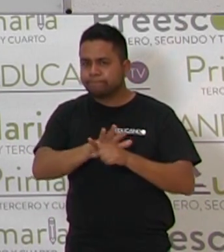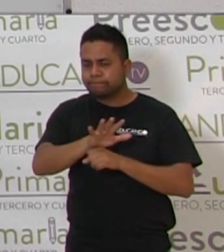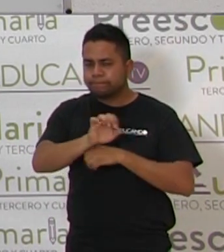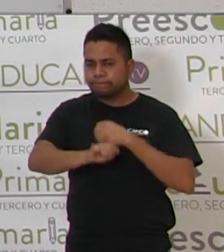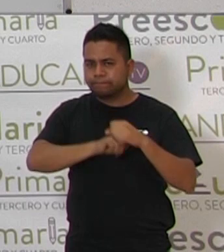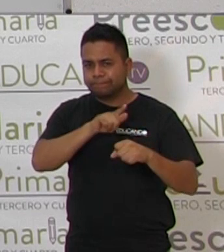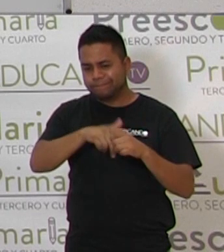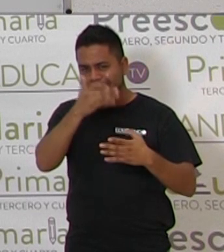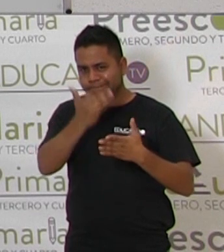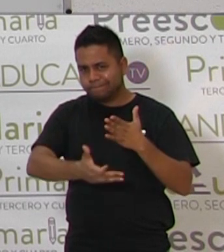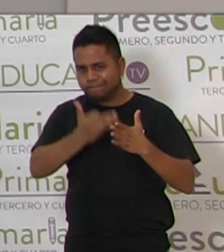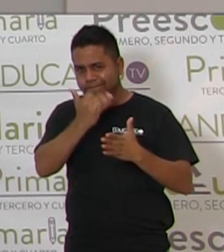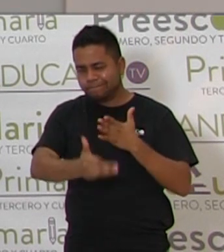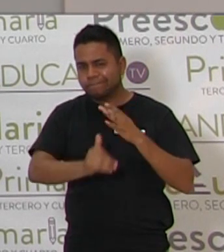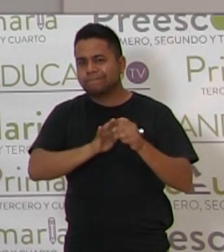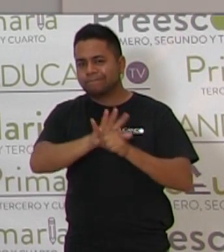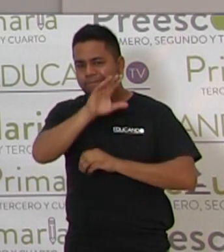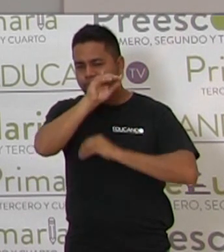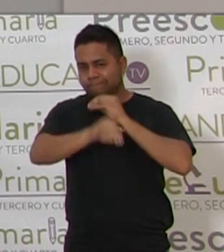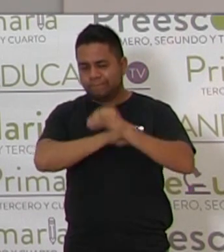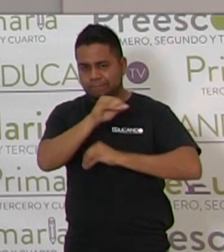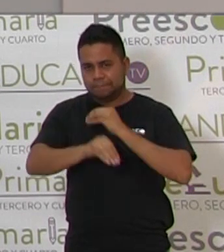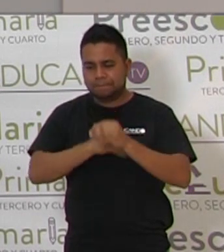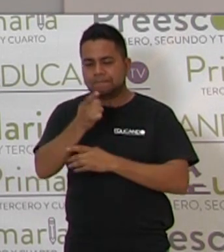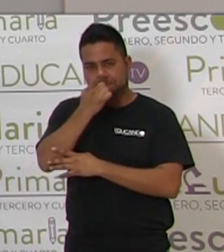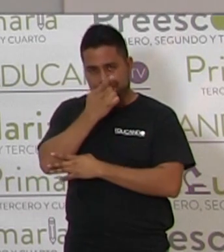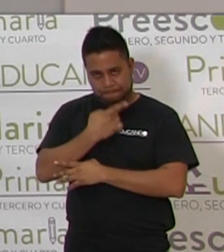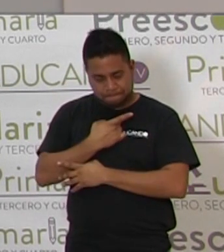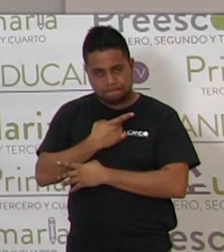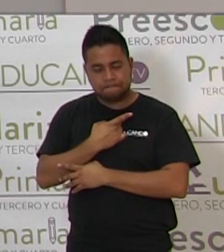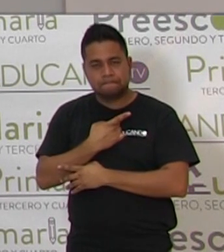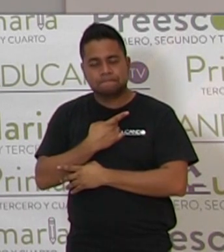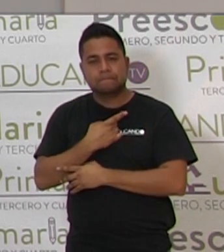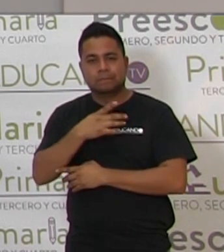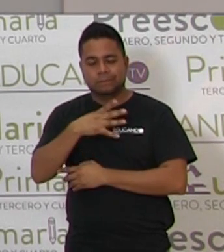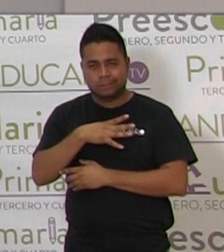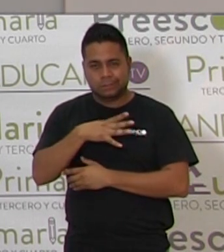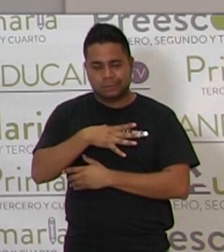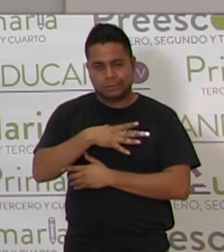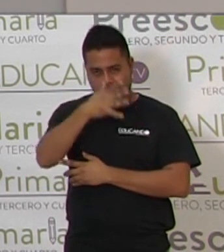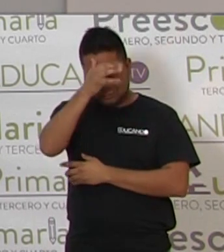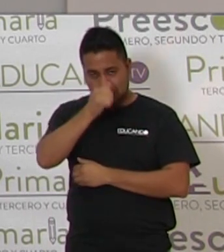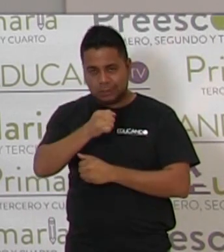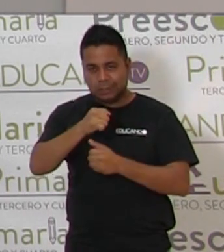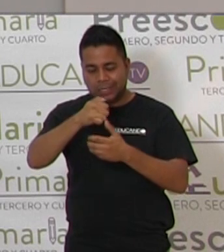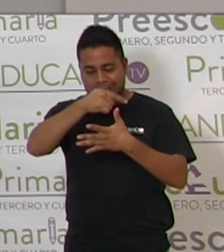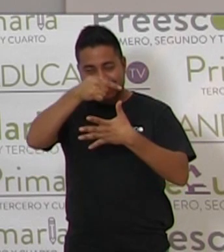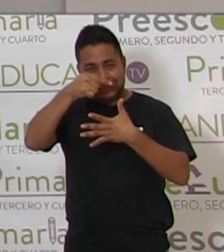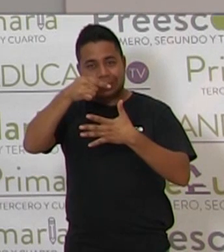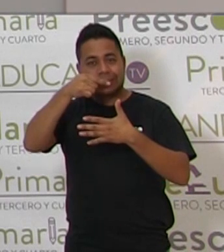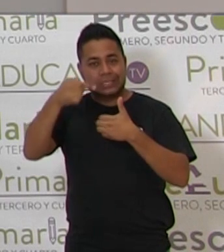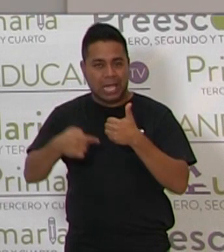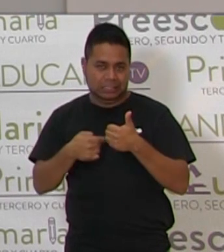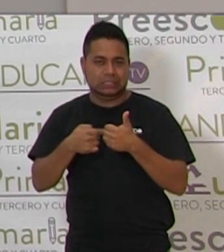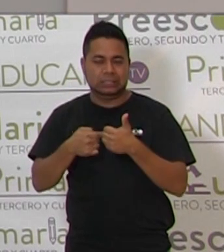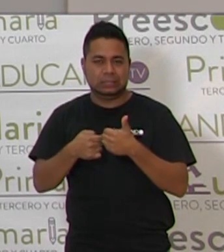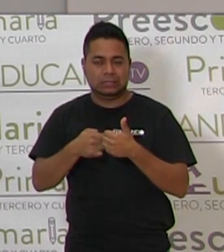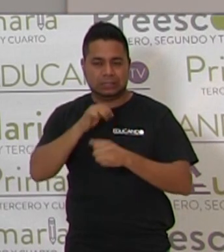A ver, ¿qué animales nos faltan? Platíquenme, habíamos visto seis animales.